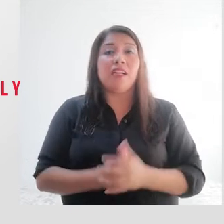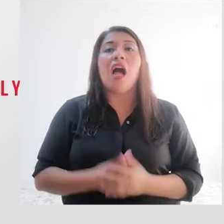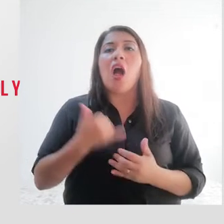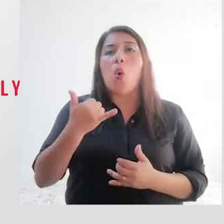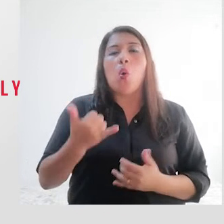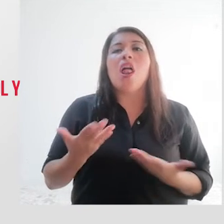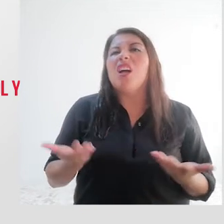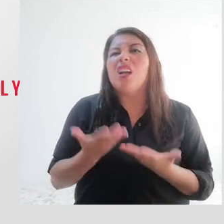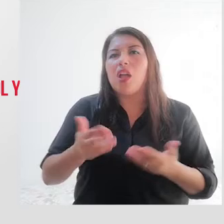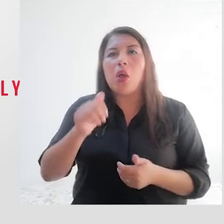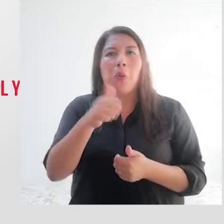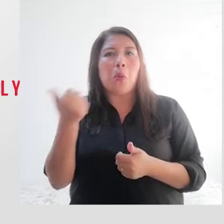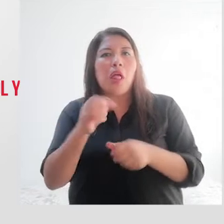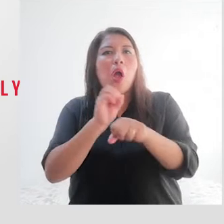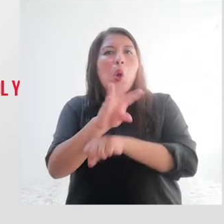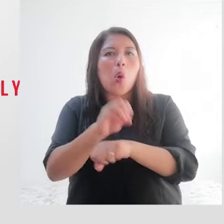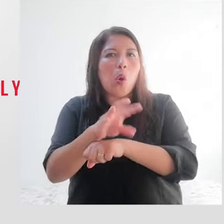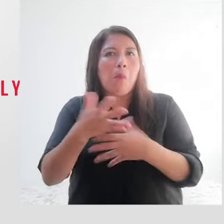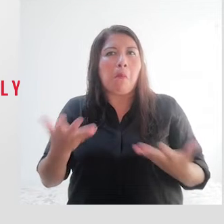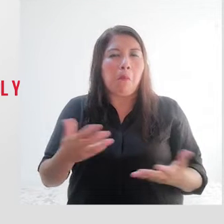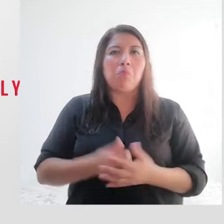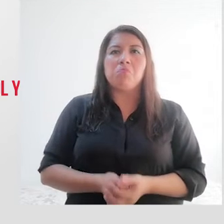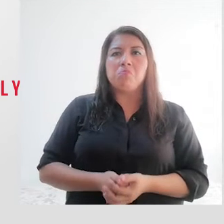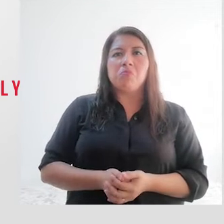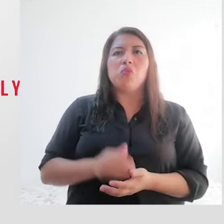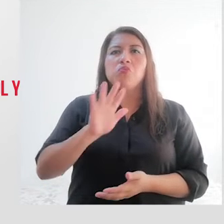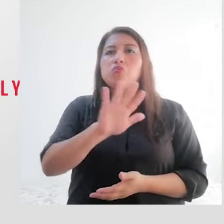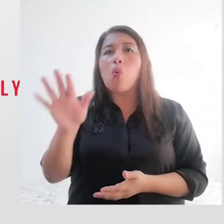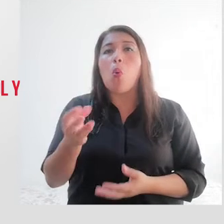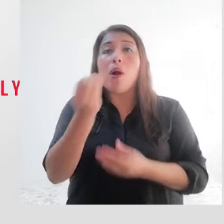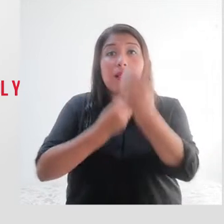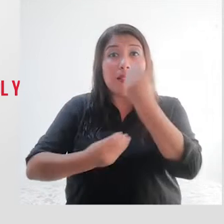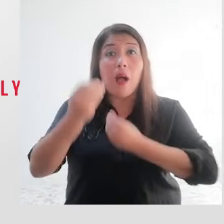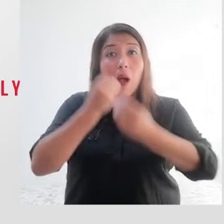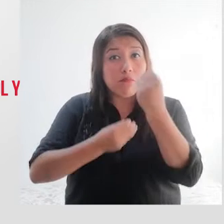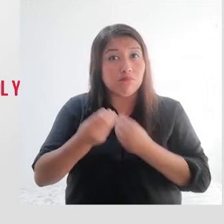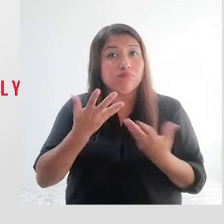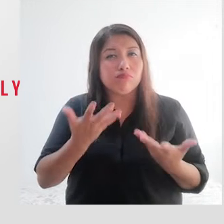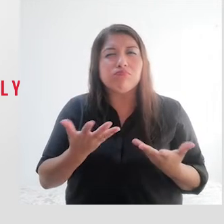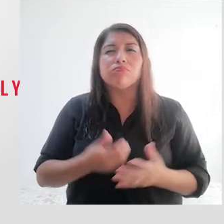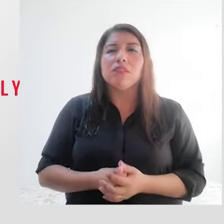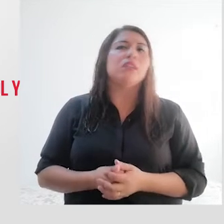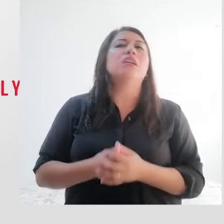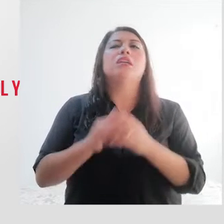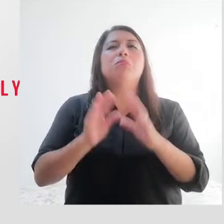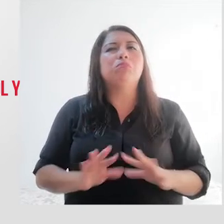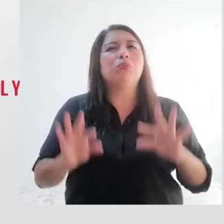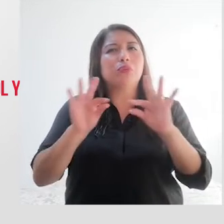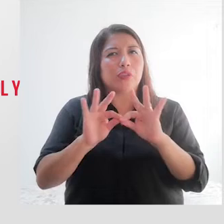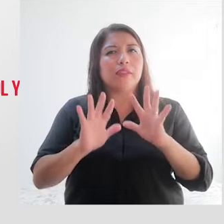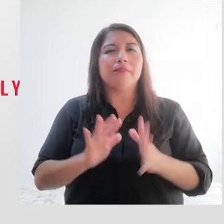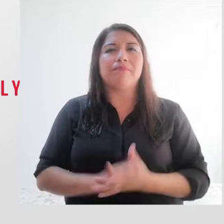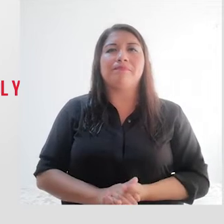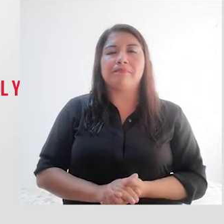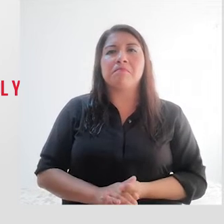con algunas recomendaciones para que nuestra alimentación sea súper